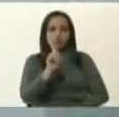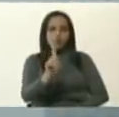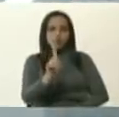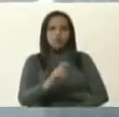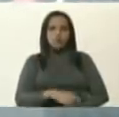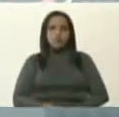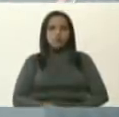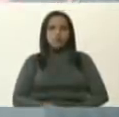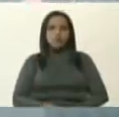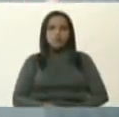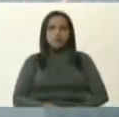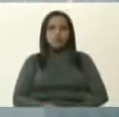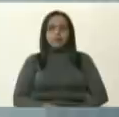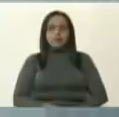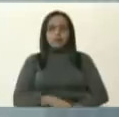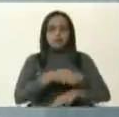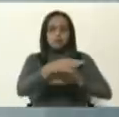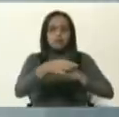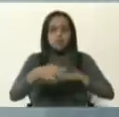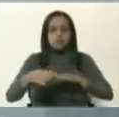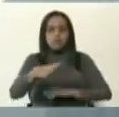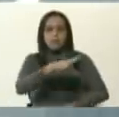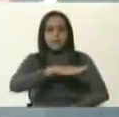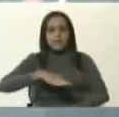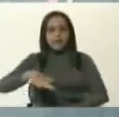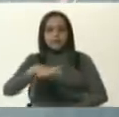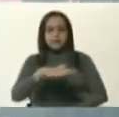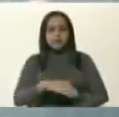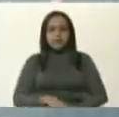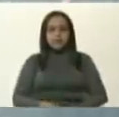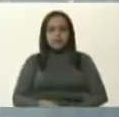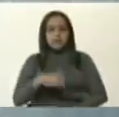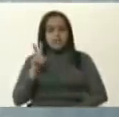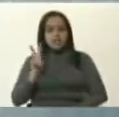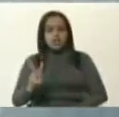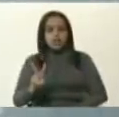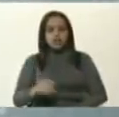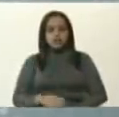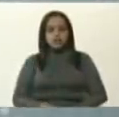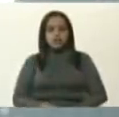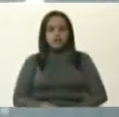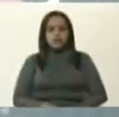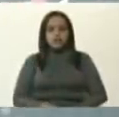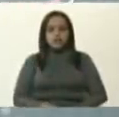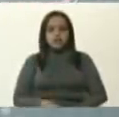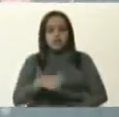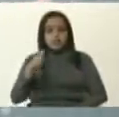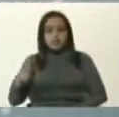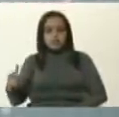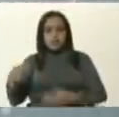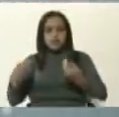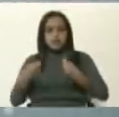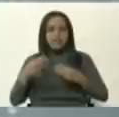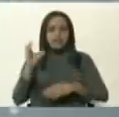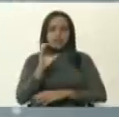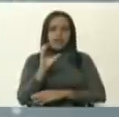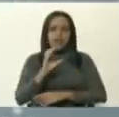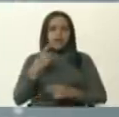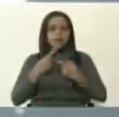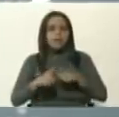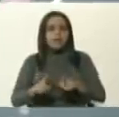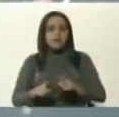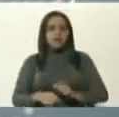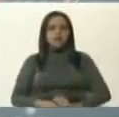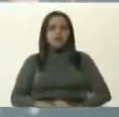municipio Plaza, y a su vez dos casos residentes del distrito capital, Cáceres y Vega,